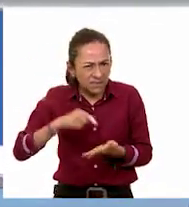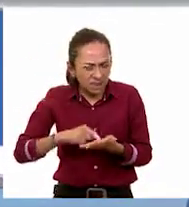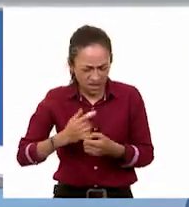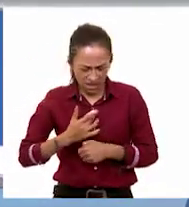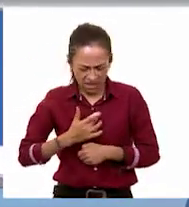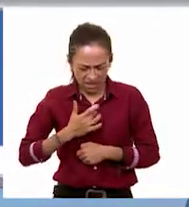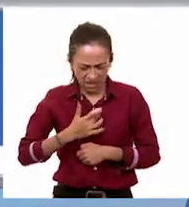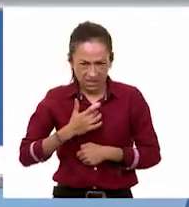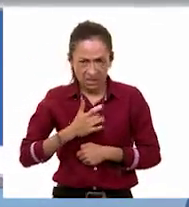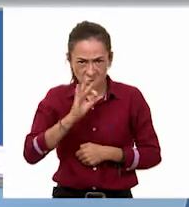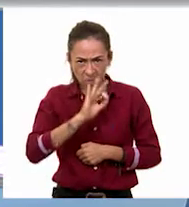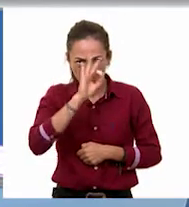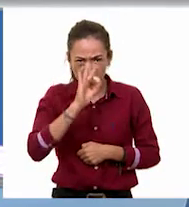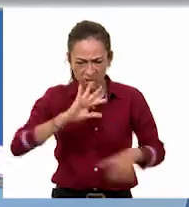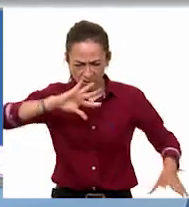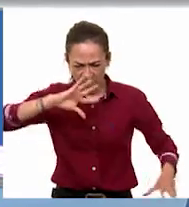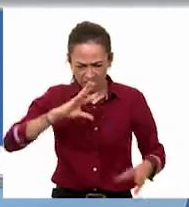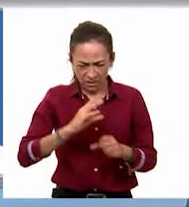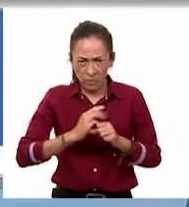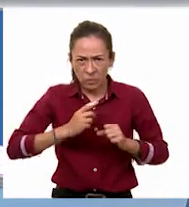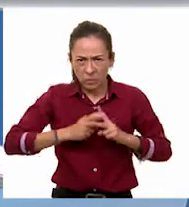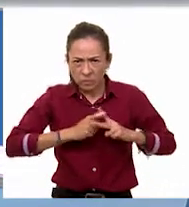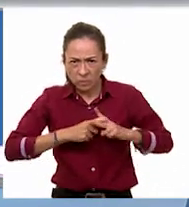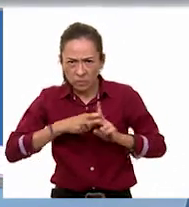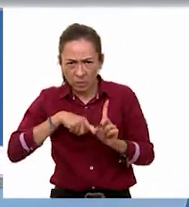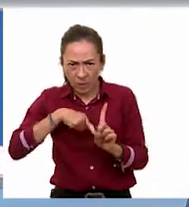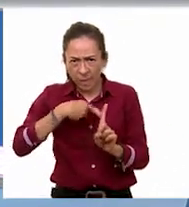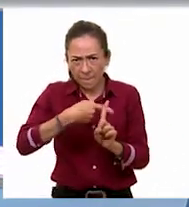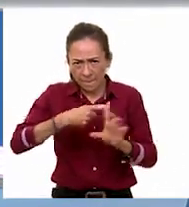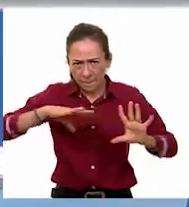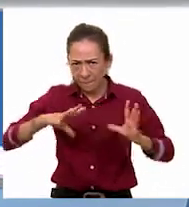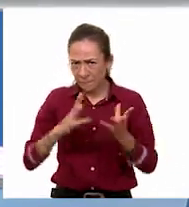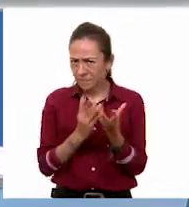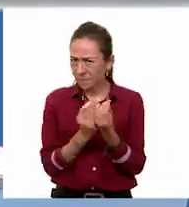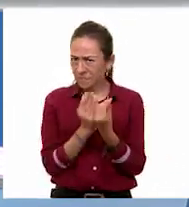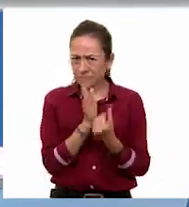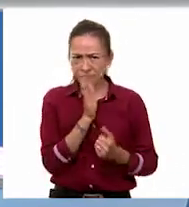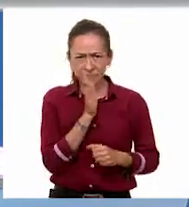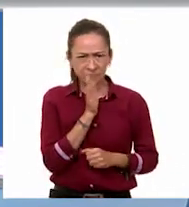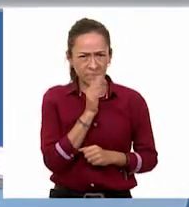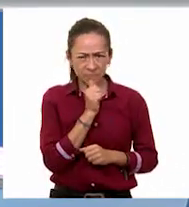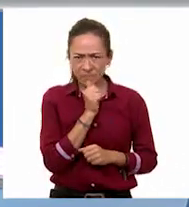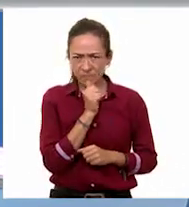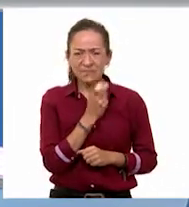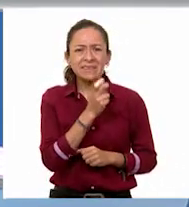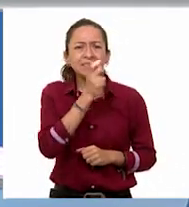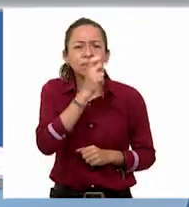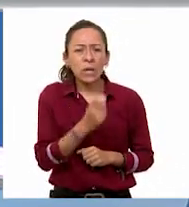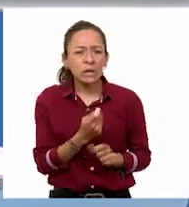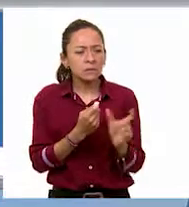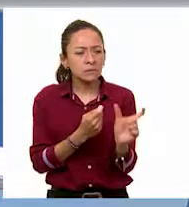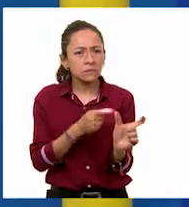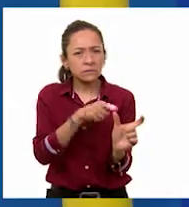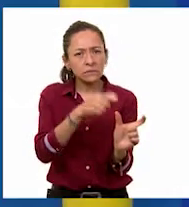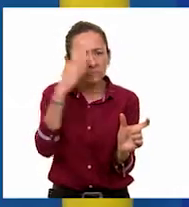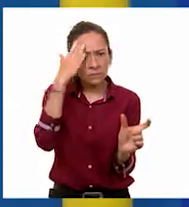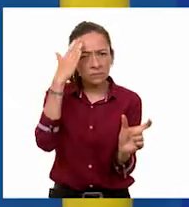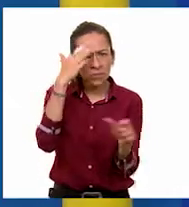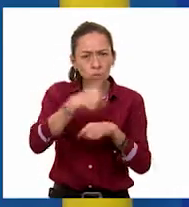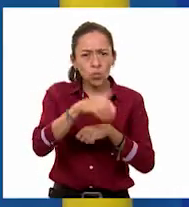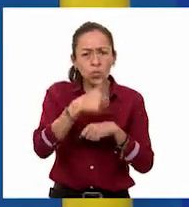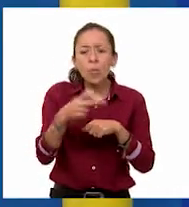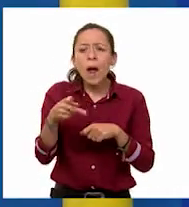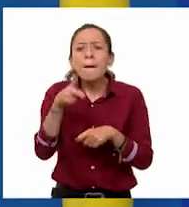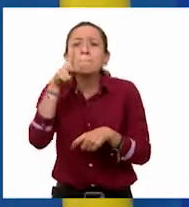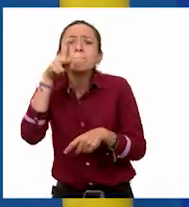los porcentajes, porque esos solo representan una parte, la parte de un número. Tienes razón,